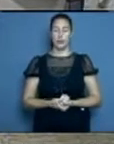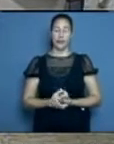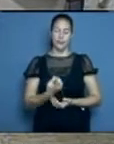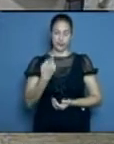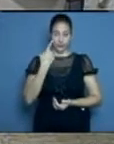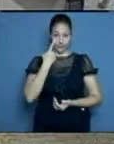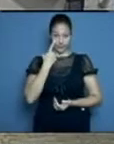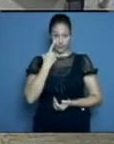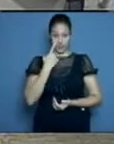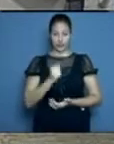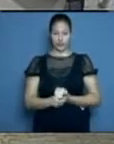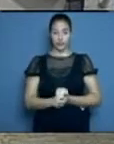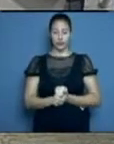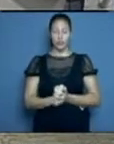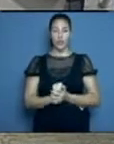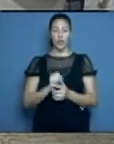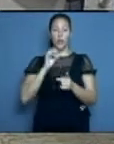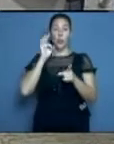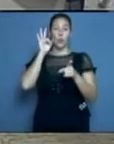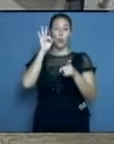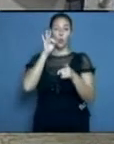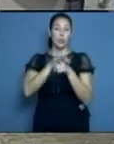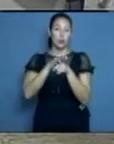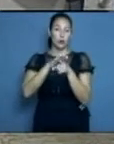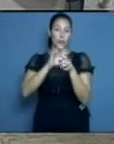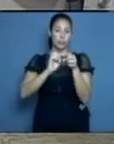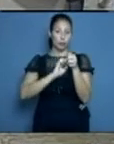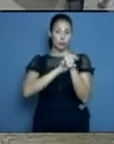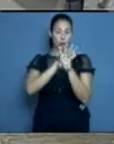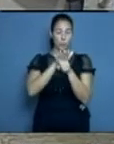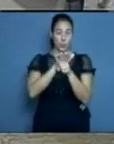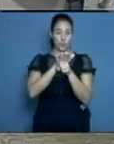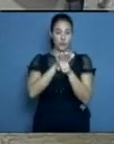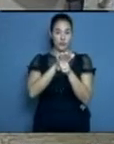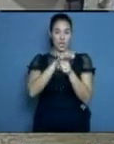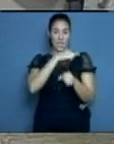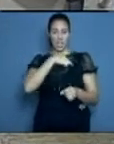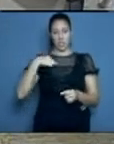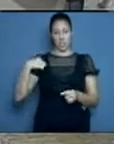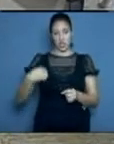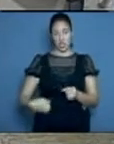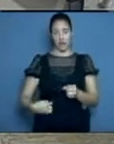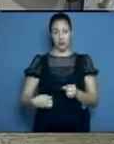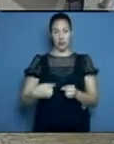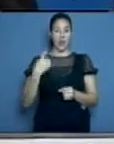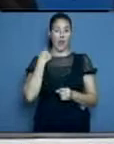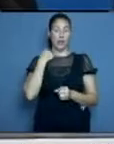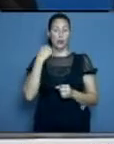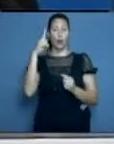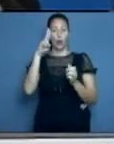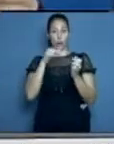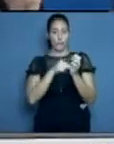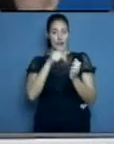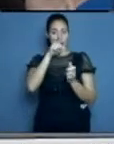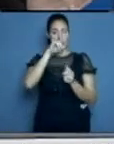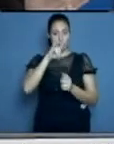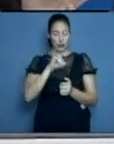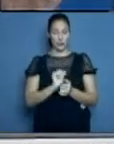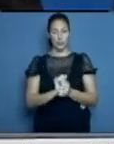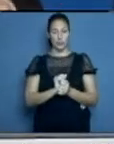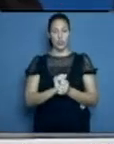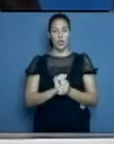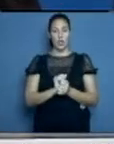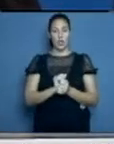cuando la pandemia empezó en China, a finales de 2019, en este territorio que no se conocía